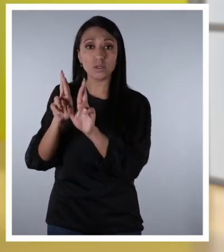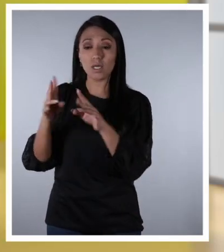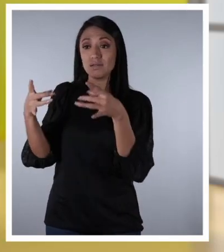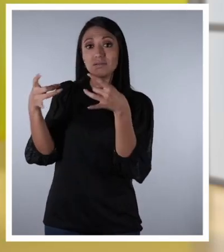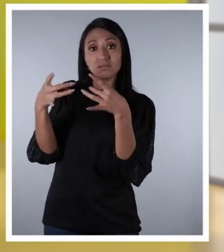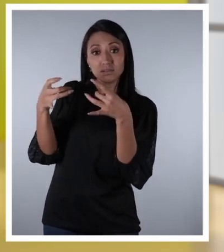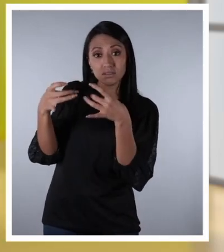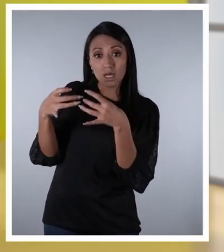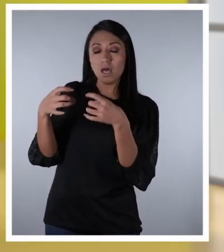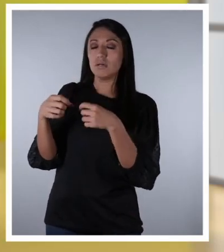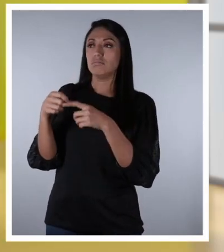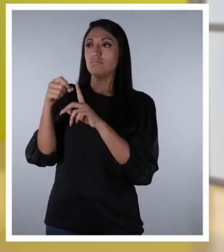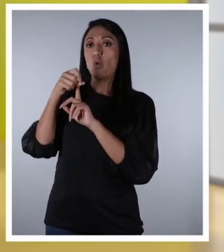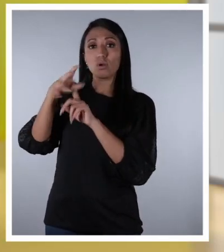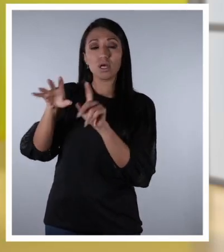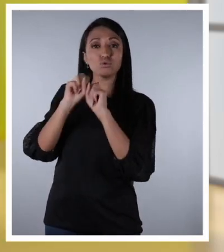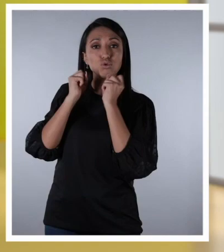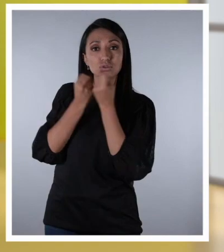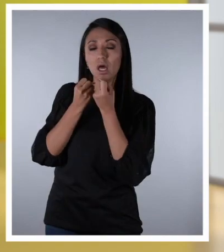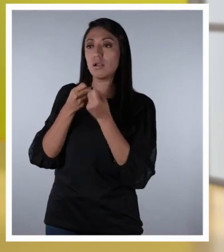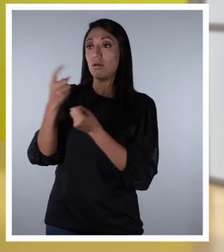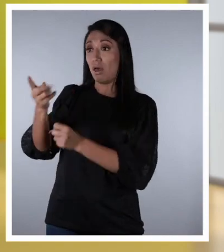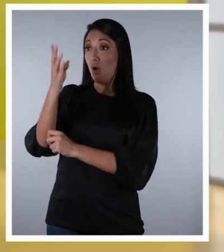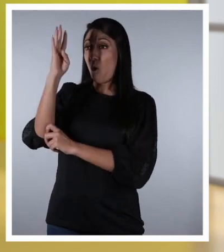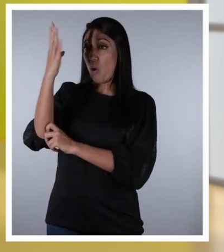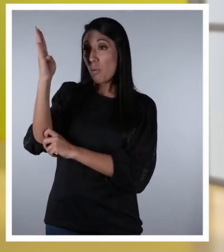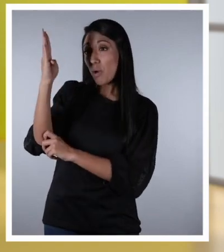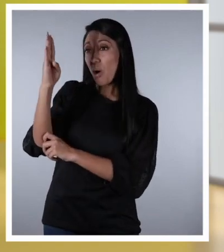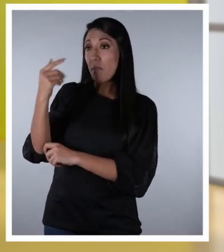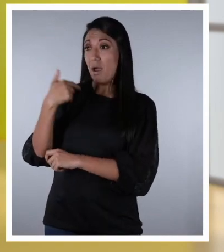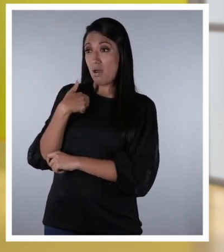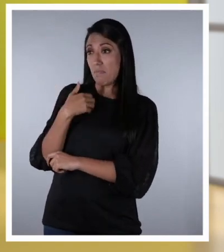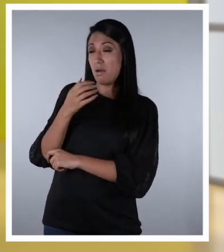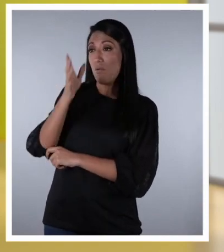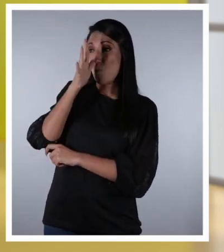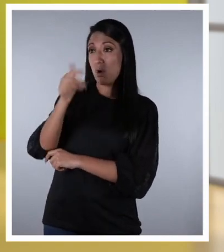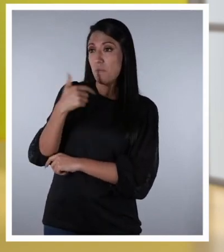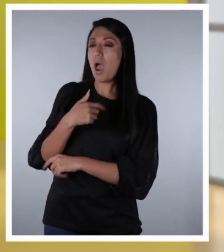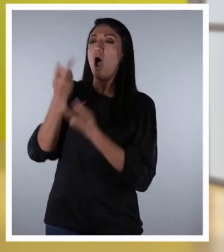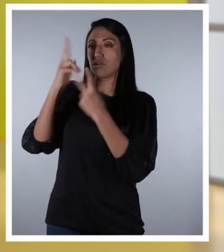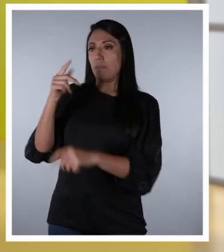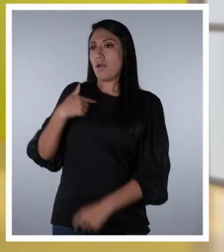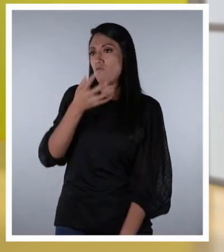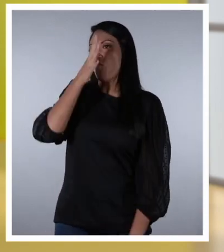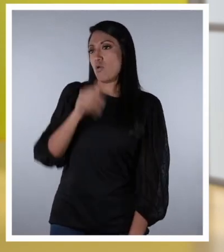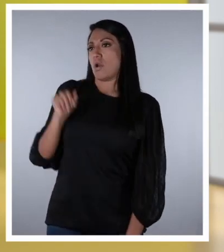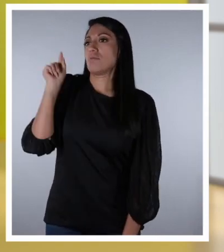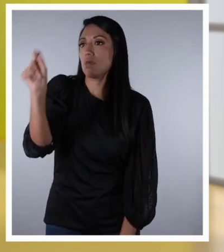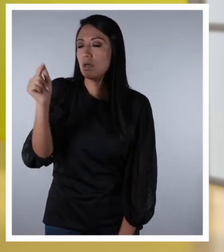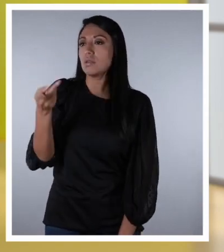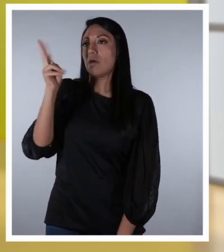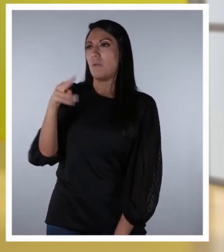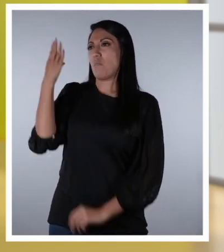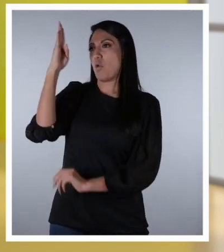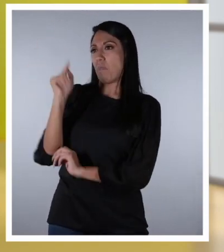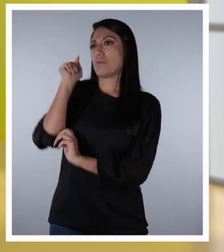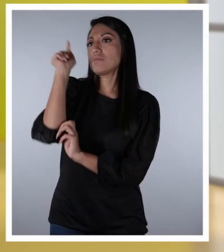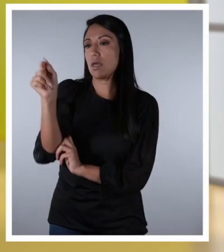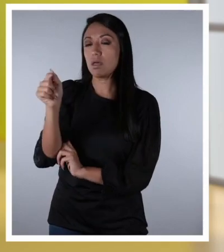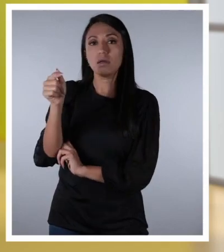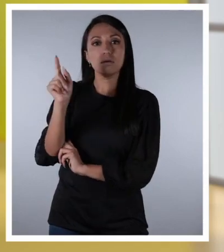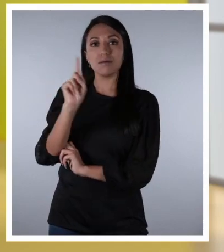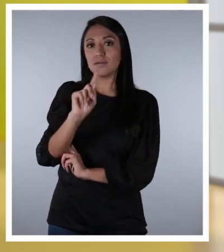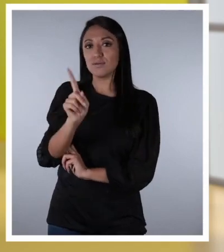Responder en redes sociales y chats con ataques, burlas o bromas malintencionadas solo hará que la